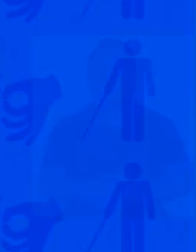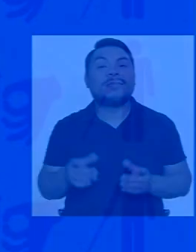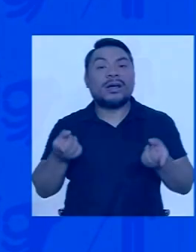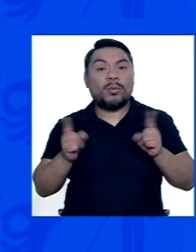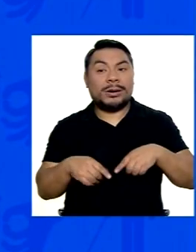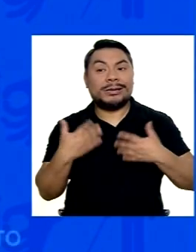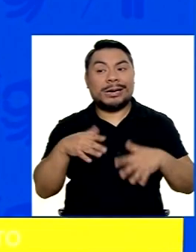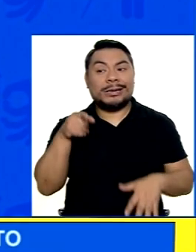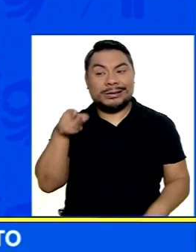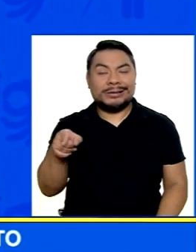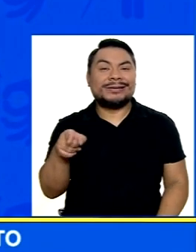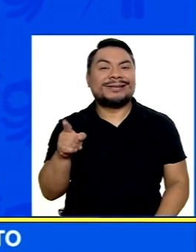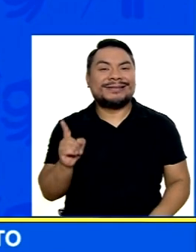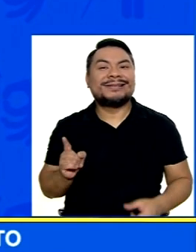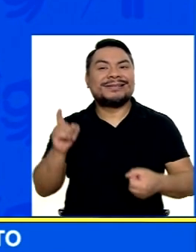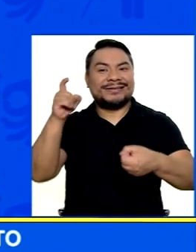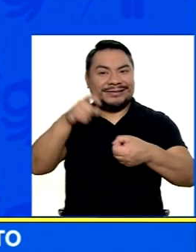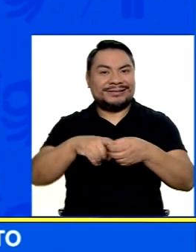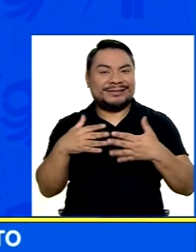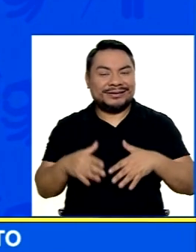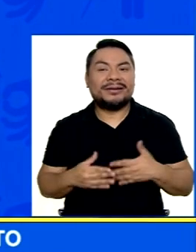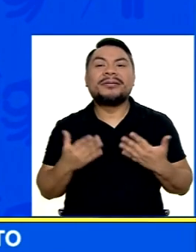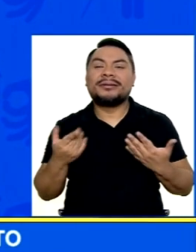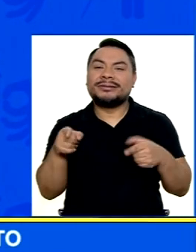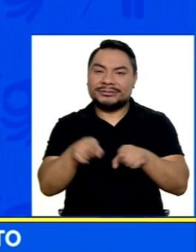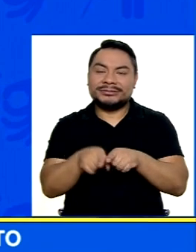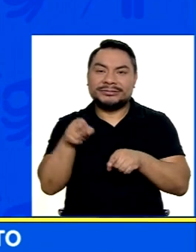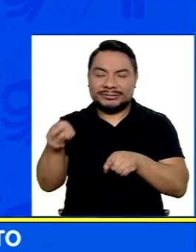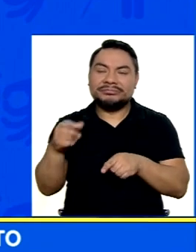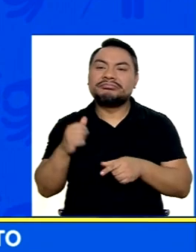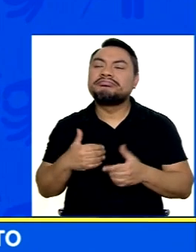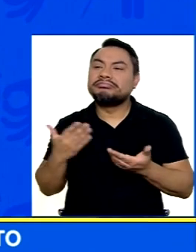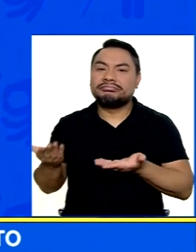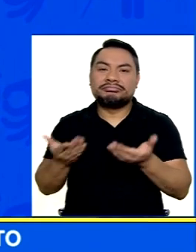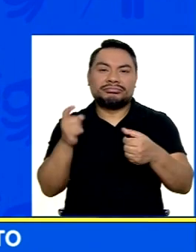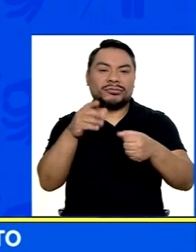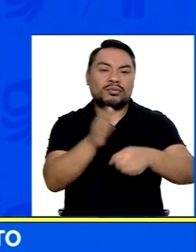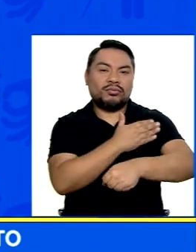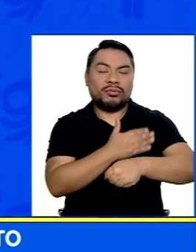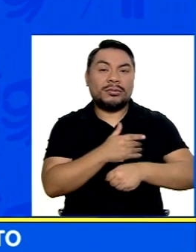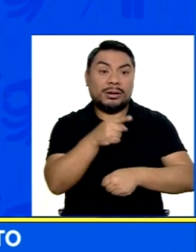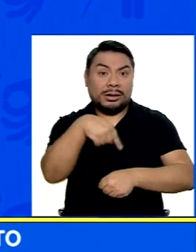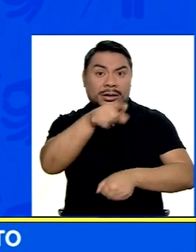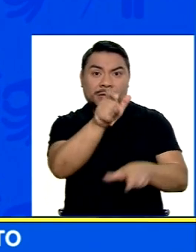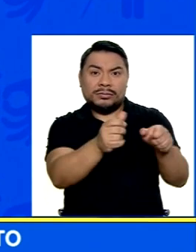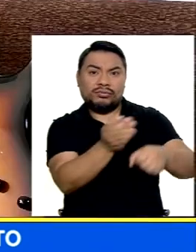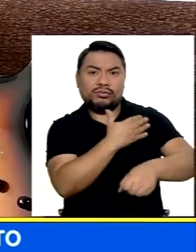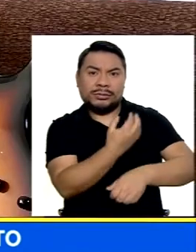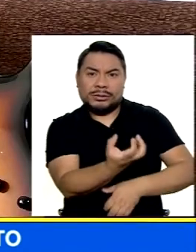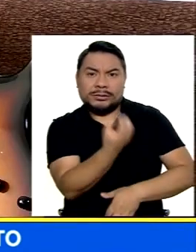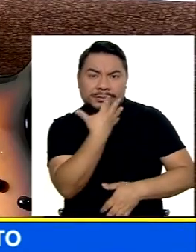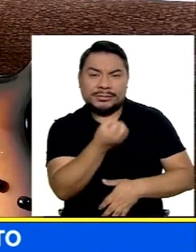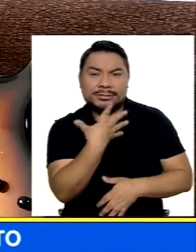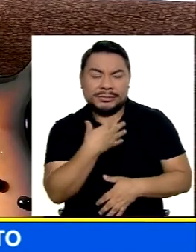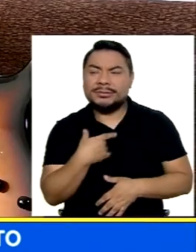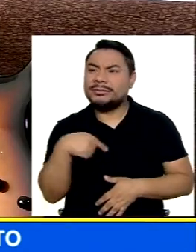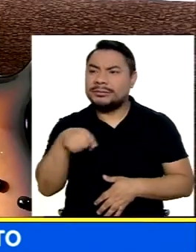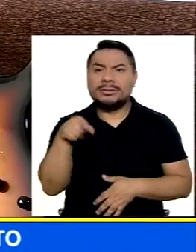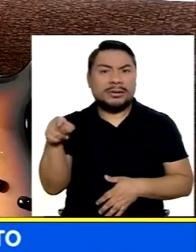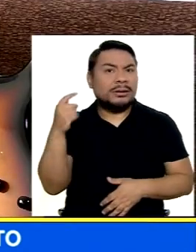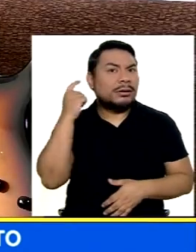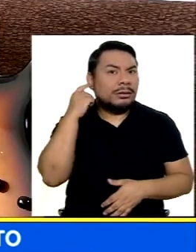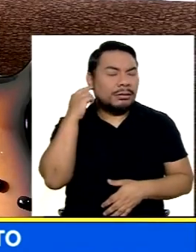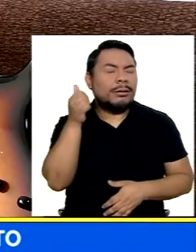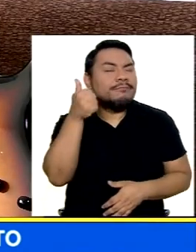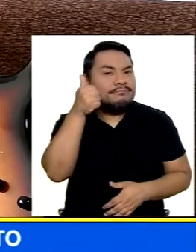Cuando ya él empezó A participar Porque legramos Comprarle su tuba Los mismos músicos Músicos decían Y eso me decían Los demás músicos